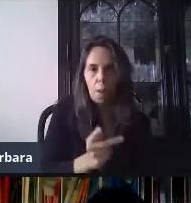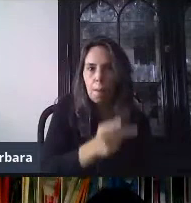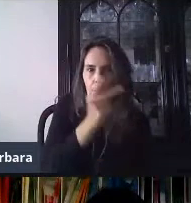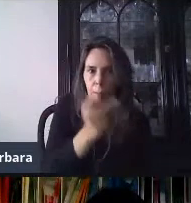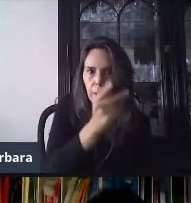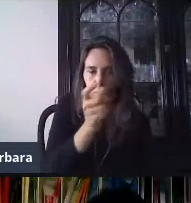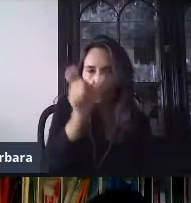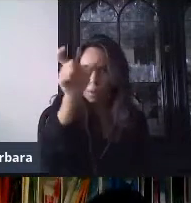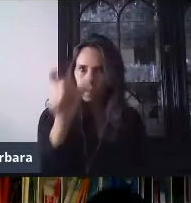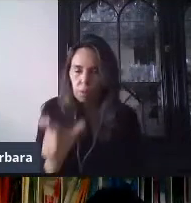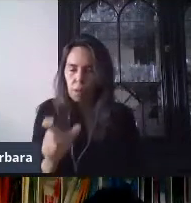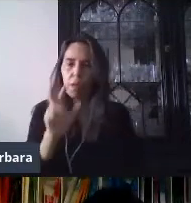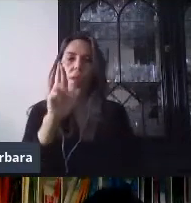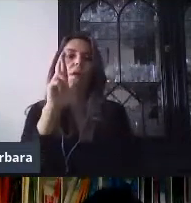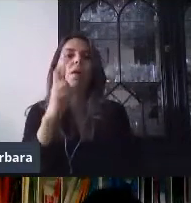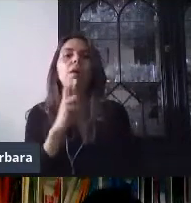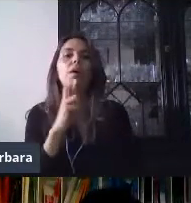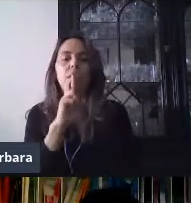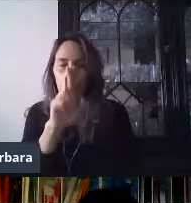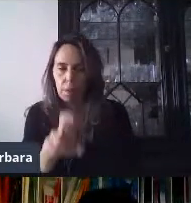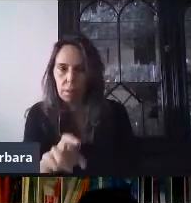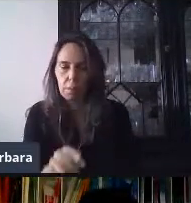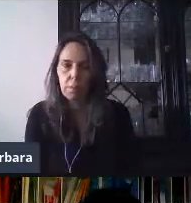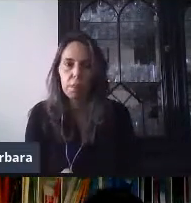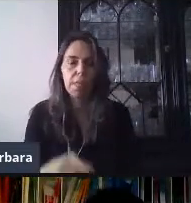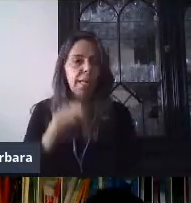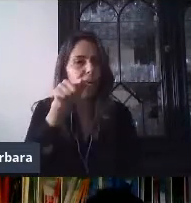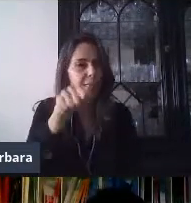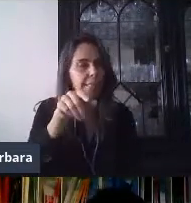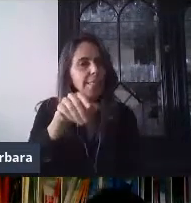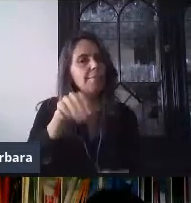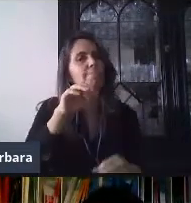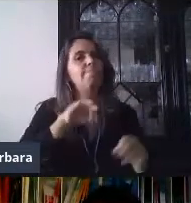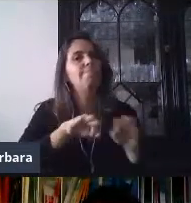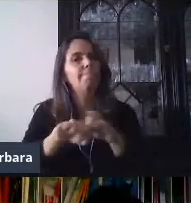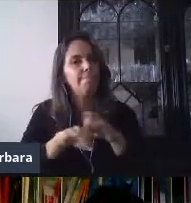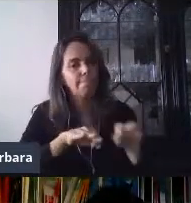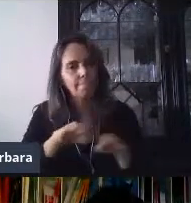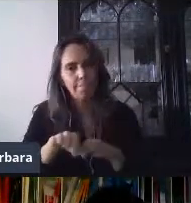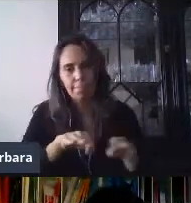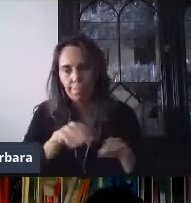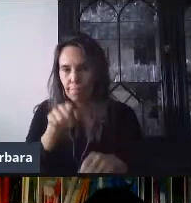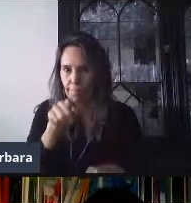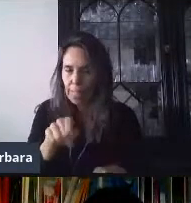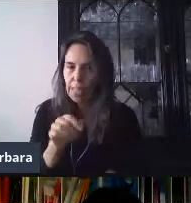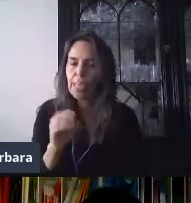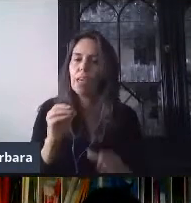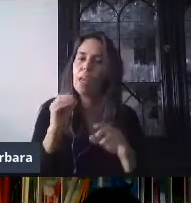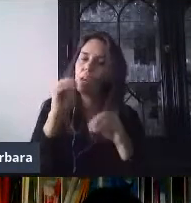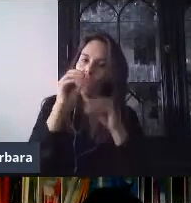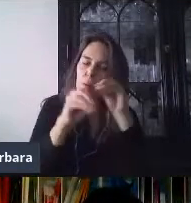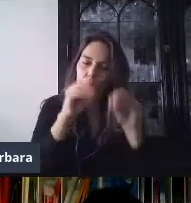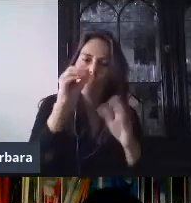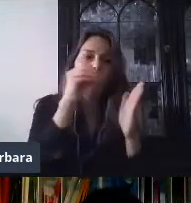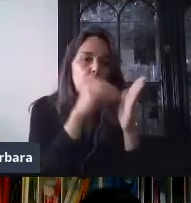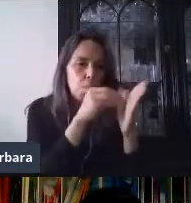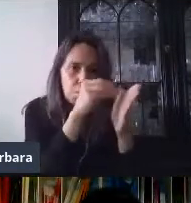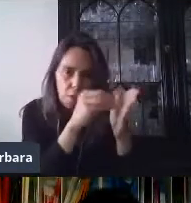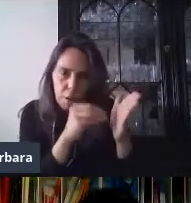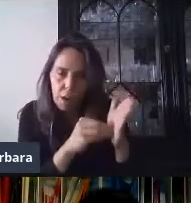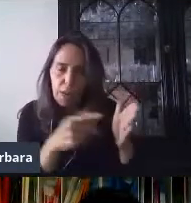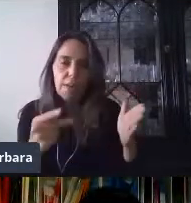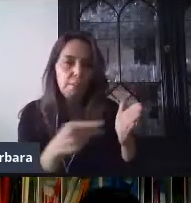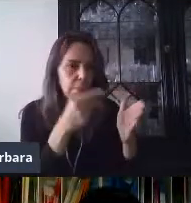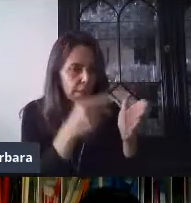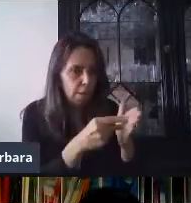En preguntas va a ser toda nuestra área de trabajo, es donde vamos a agregar nuestras preguntas, nuestras respuestas, es donde vamos a